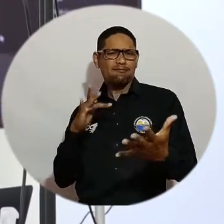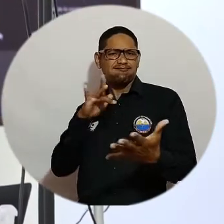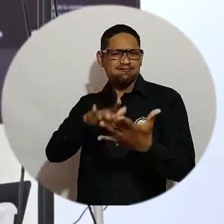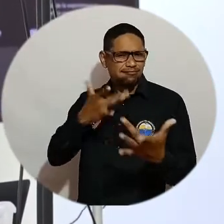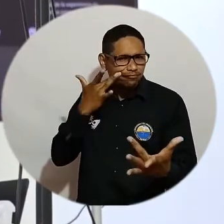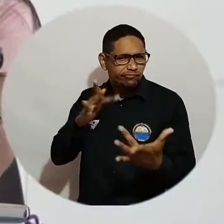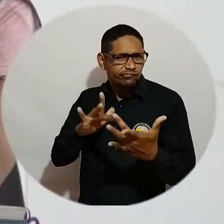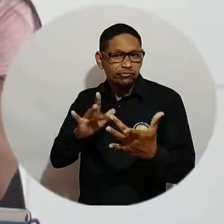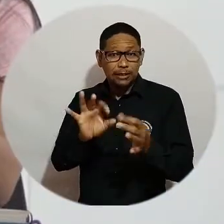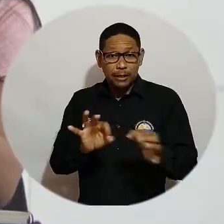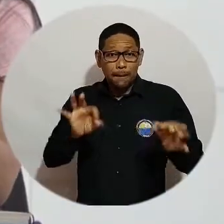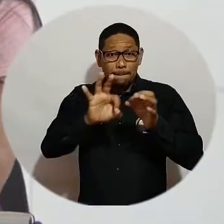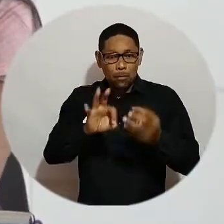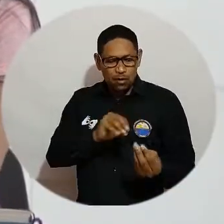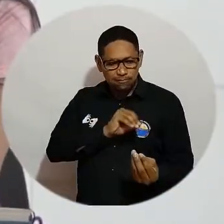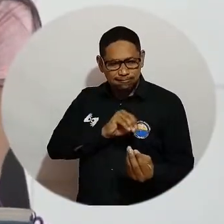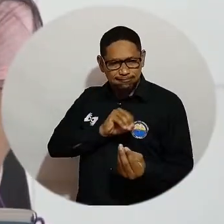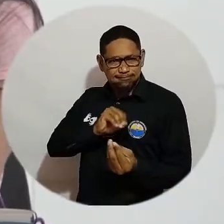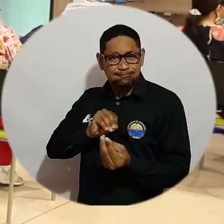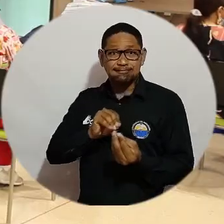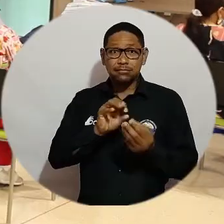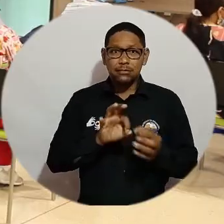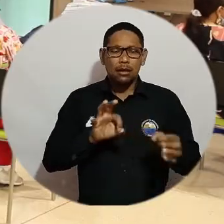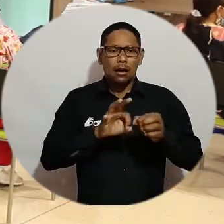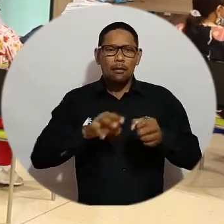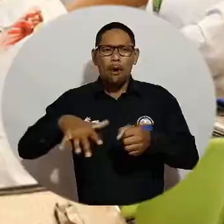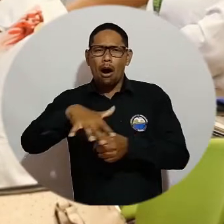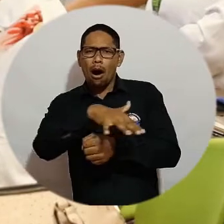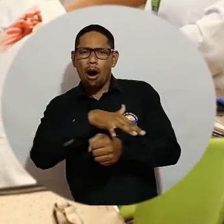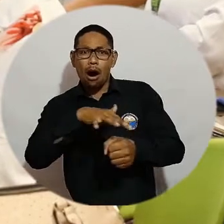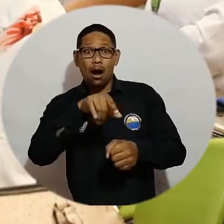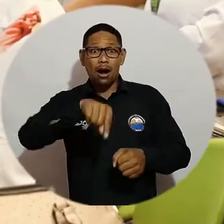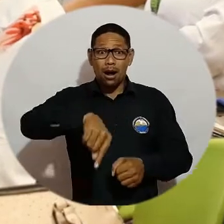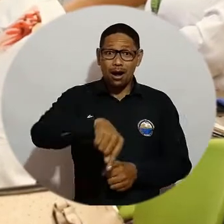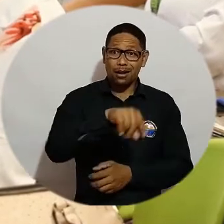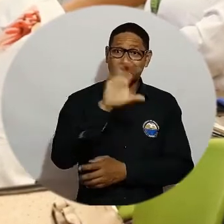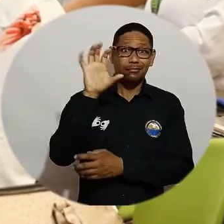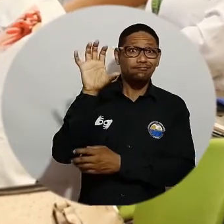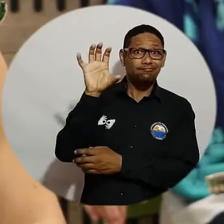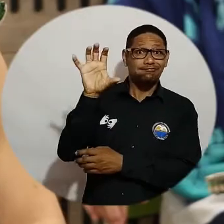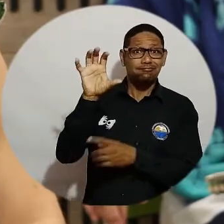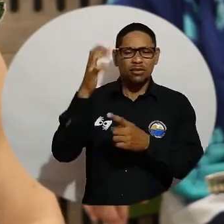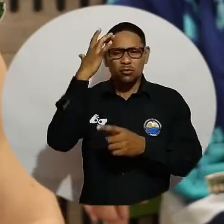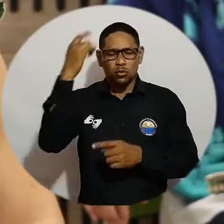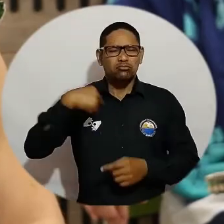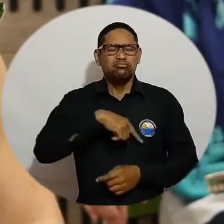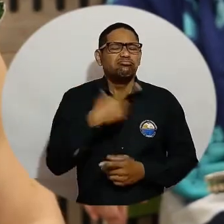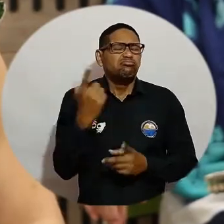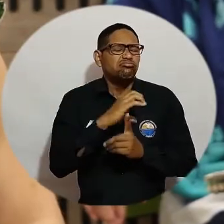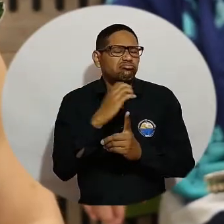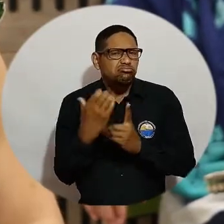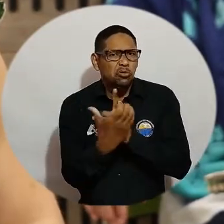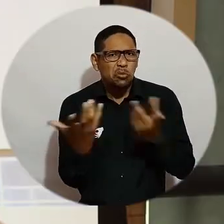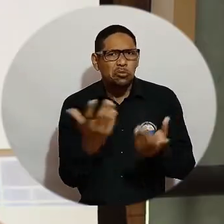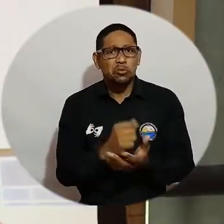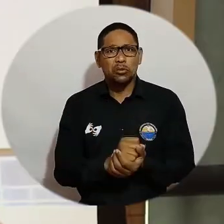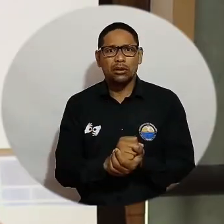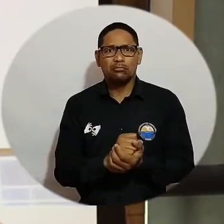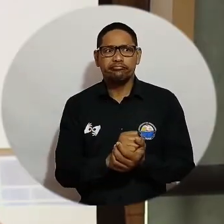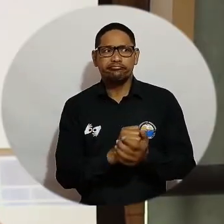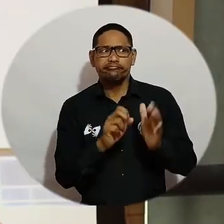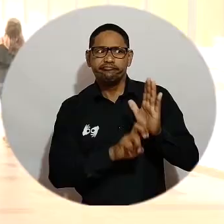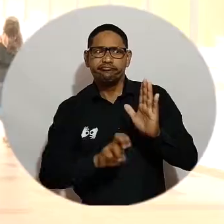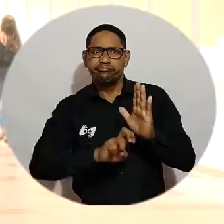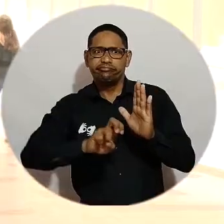situaciones reales. Hay que contextualizar muchísimas cosas para el país. Es porque tenemos una cultura, porque